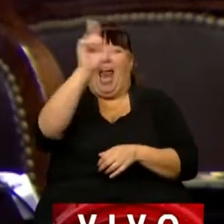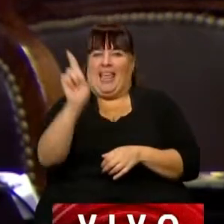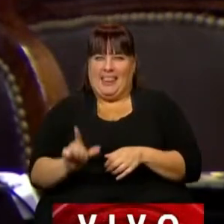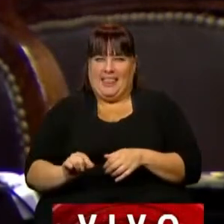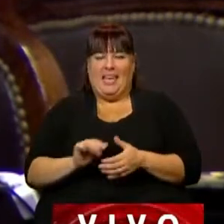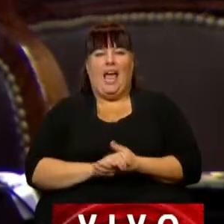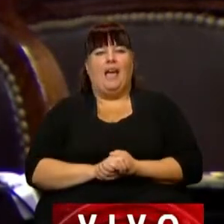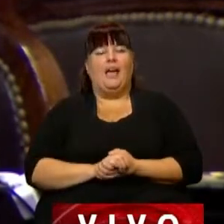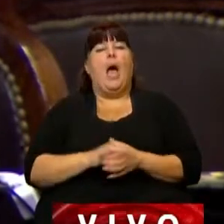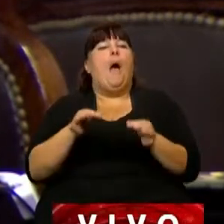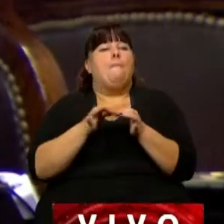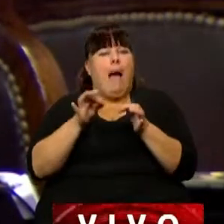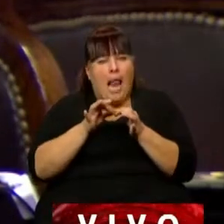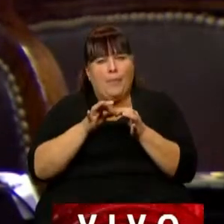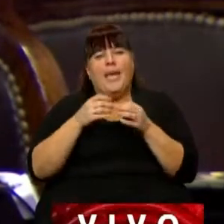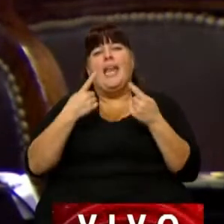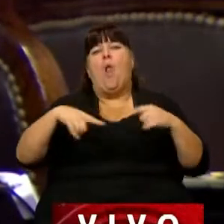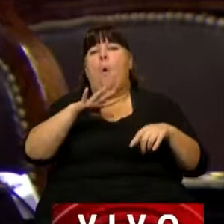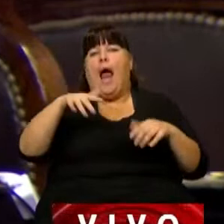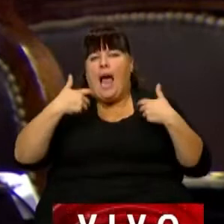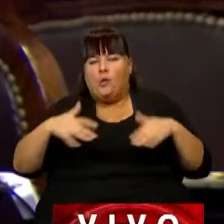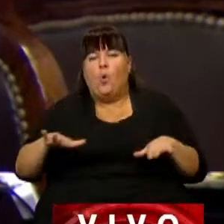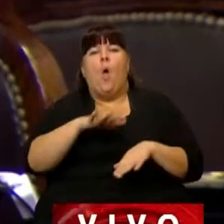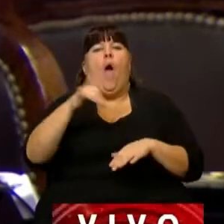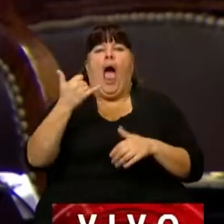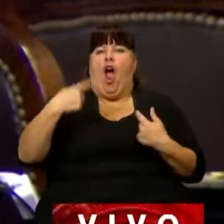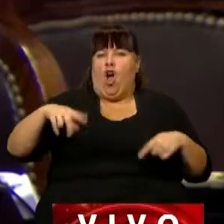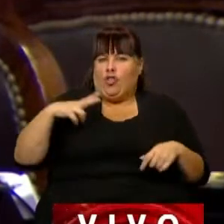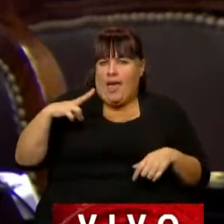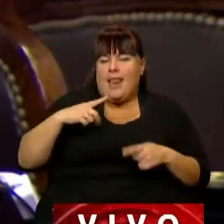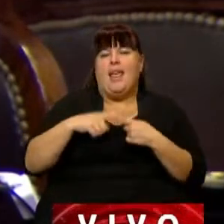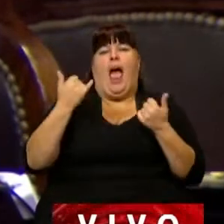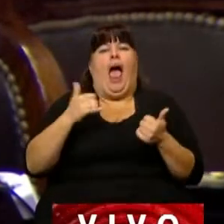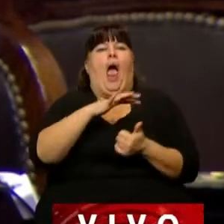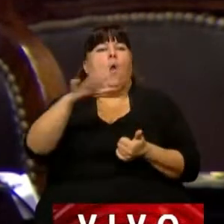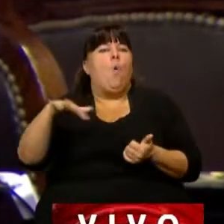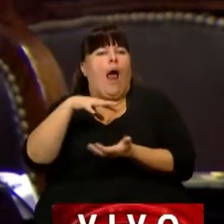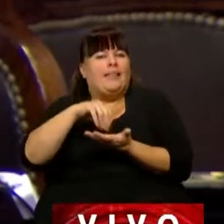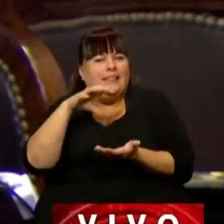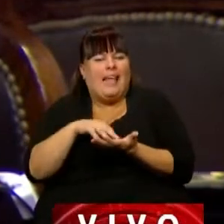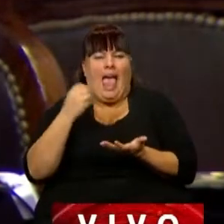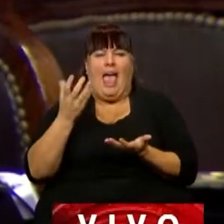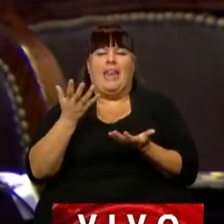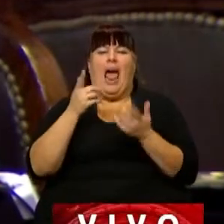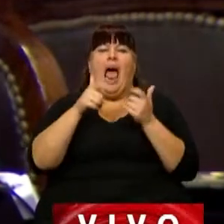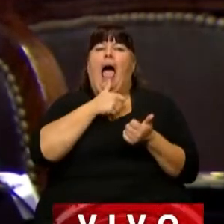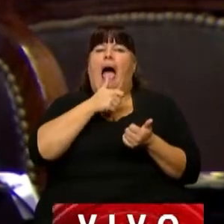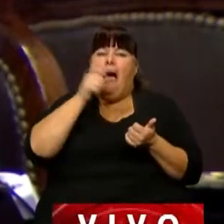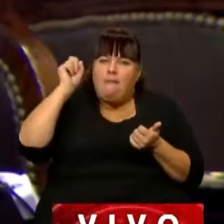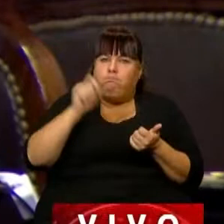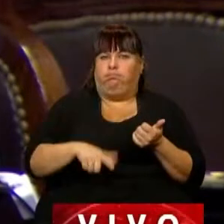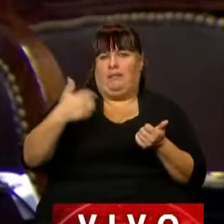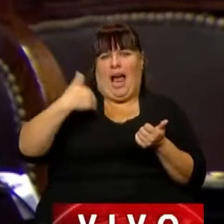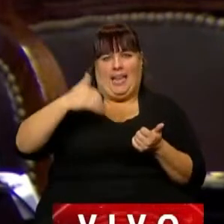Argentina. Malvinas con sus recursos naturales, Malvinas con sus riquezas, Malvinas con ese espacio de tierra y aguas correspondientes